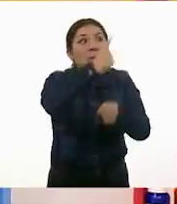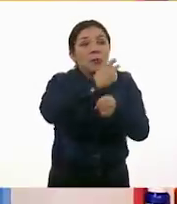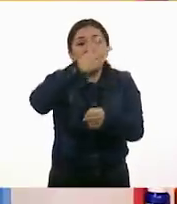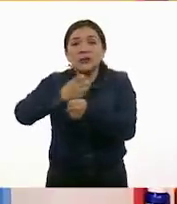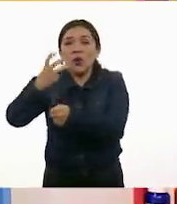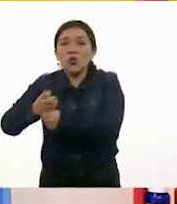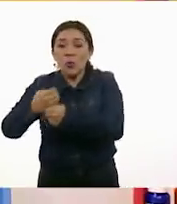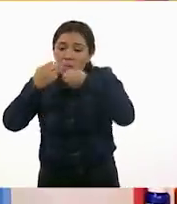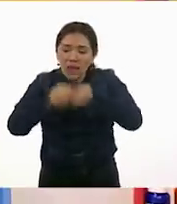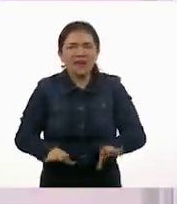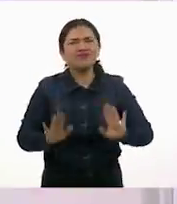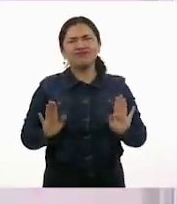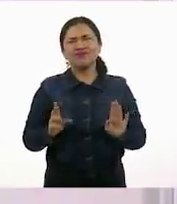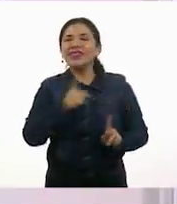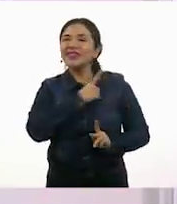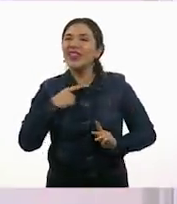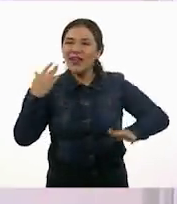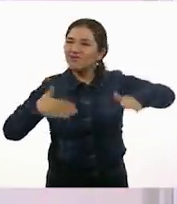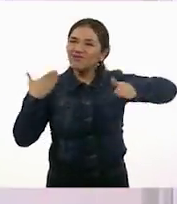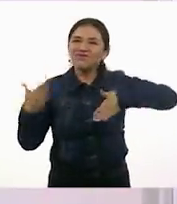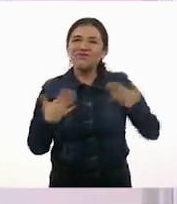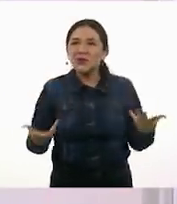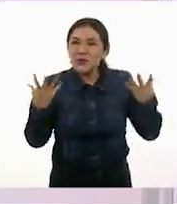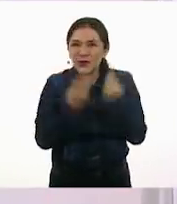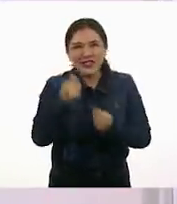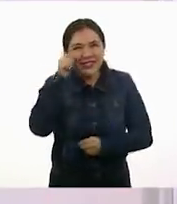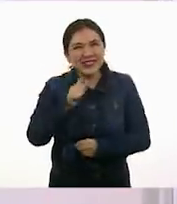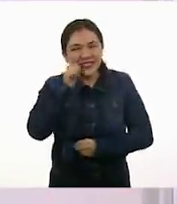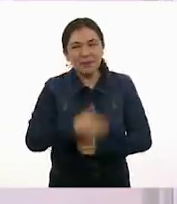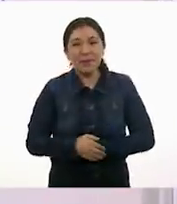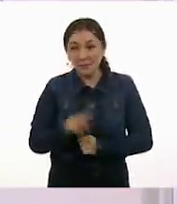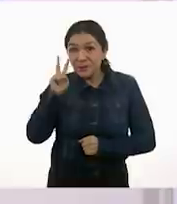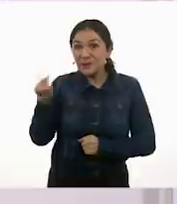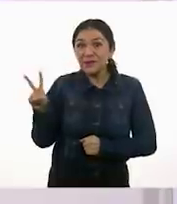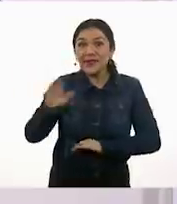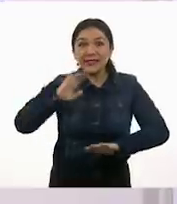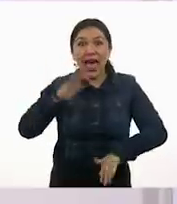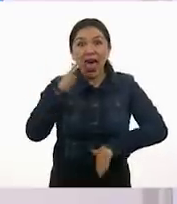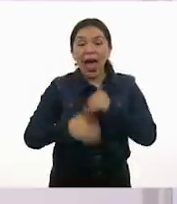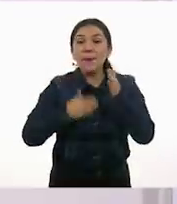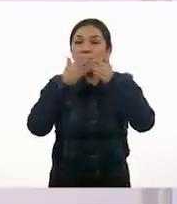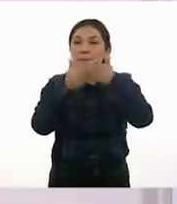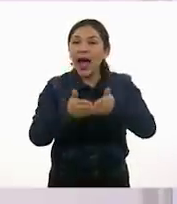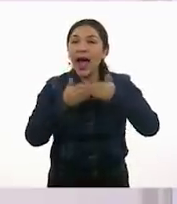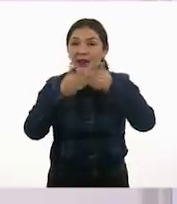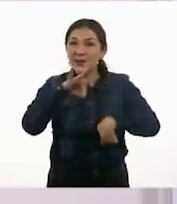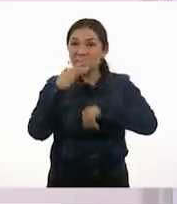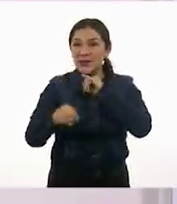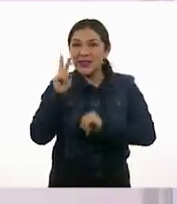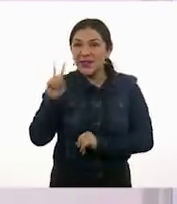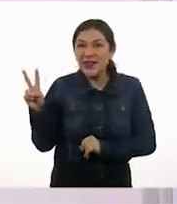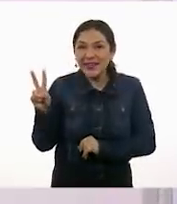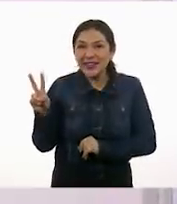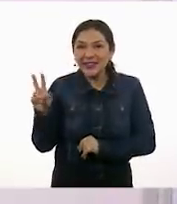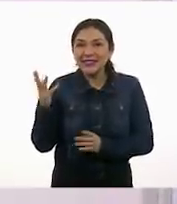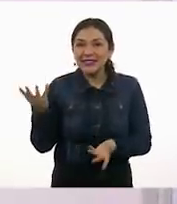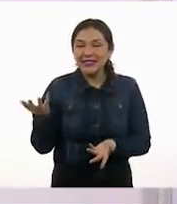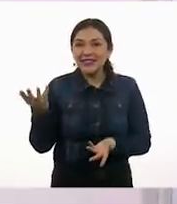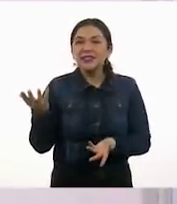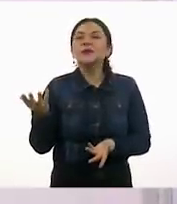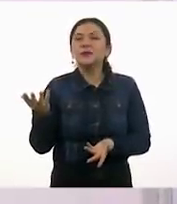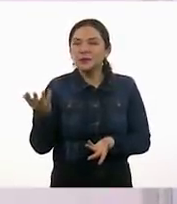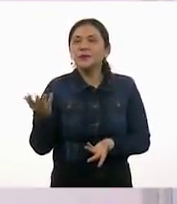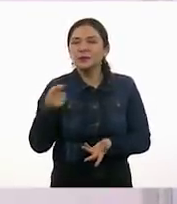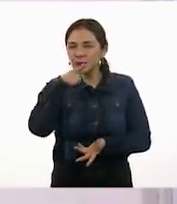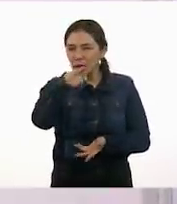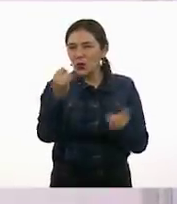después. Hay que divertirnos todos y todas. Y aquí tenemos ya el barco de Alexia. Y como